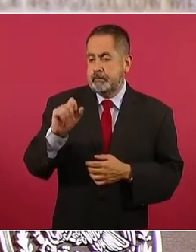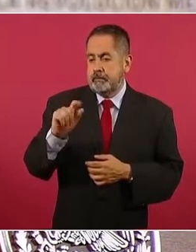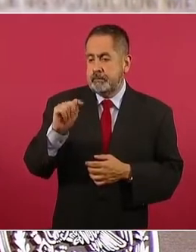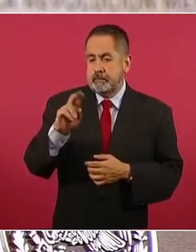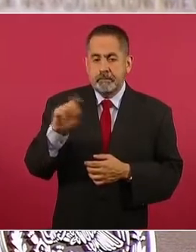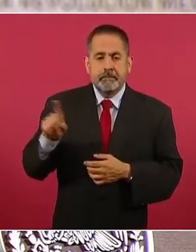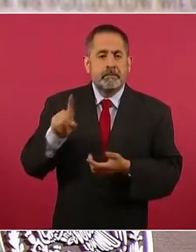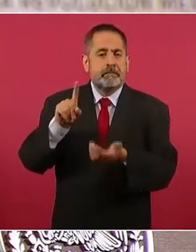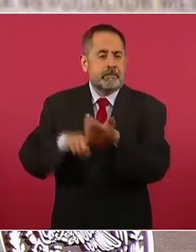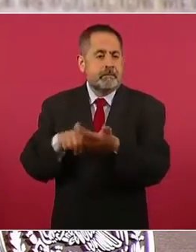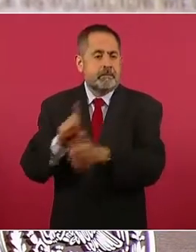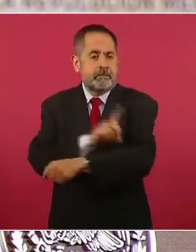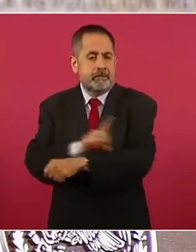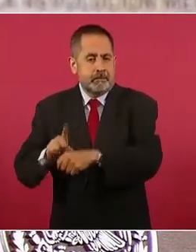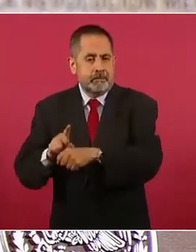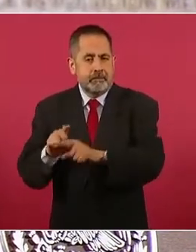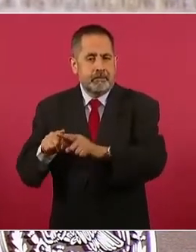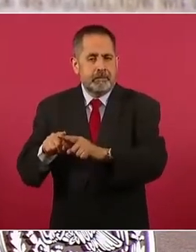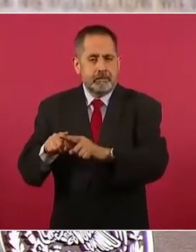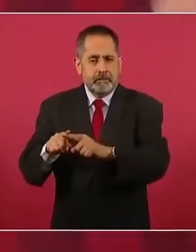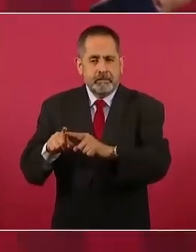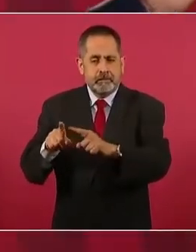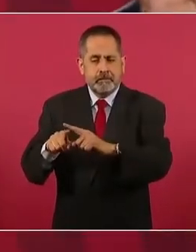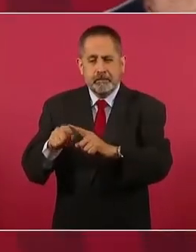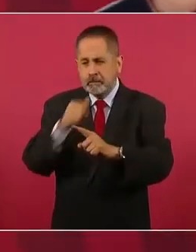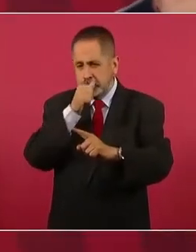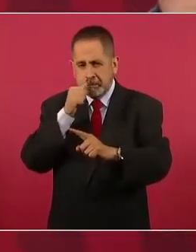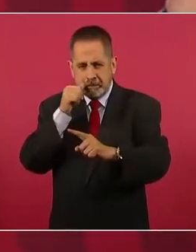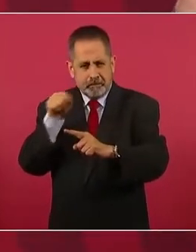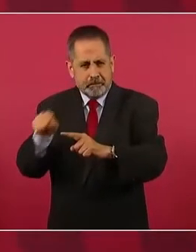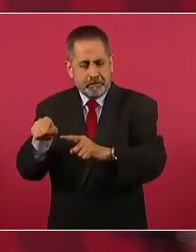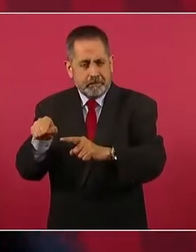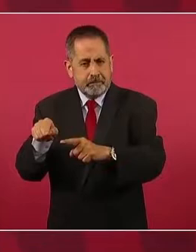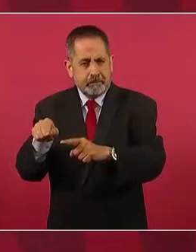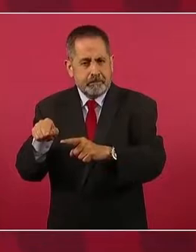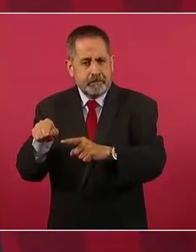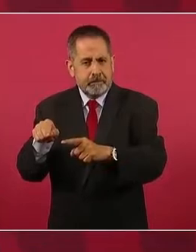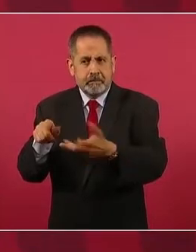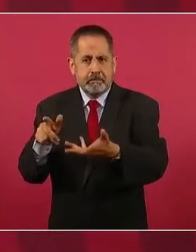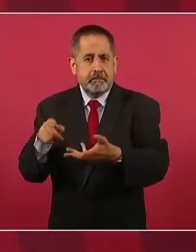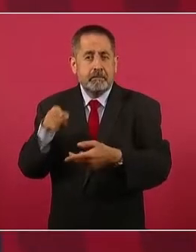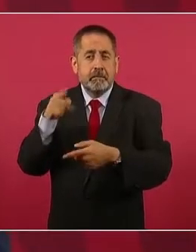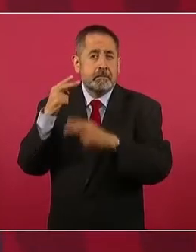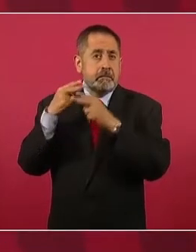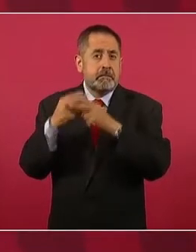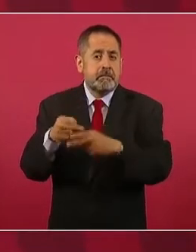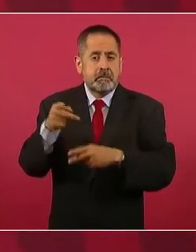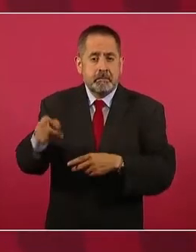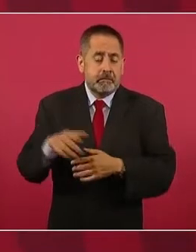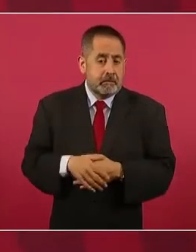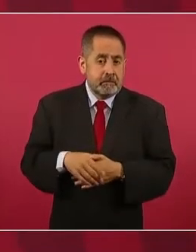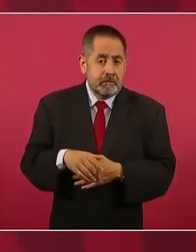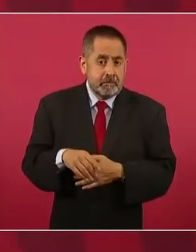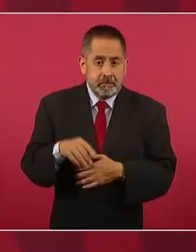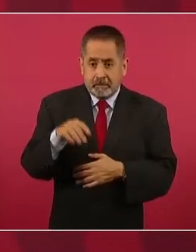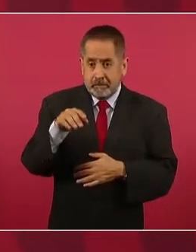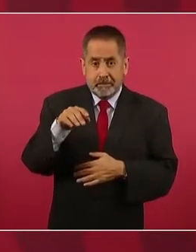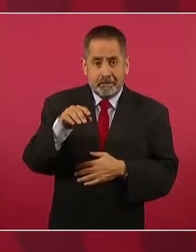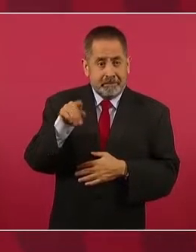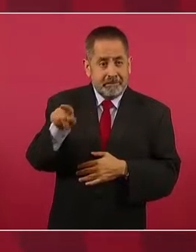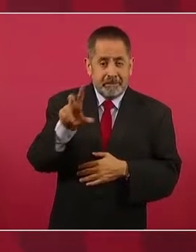Benito Juárez, pues lleva treinta años